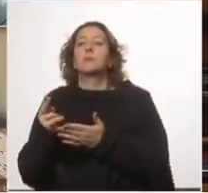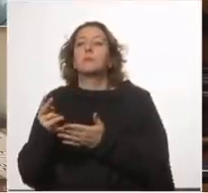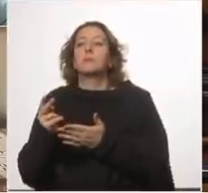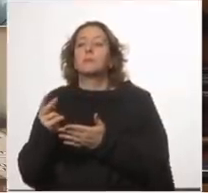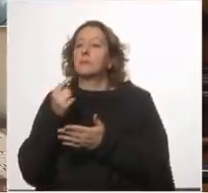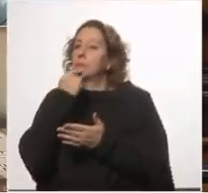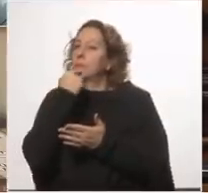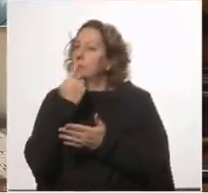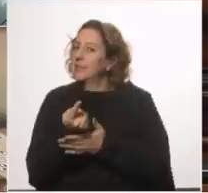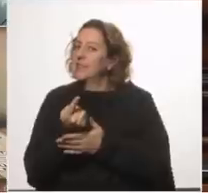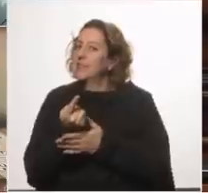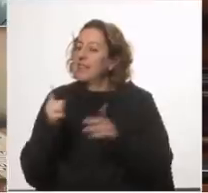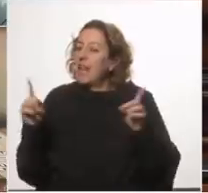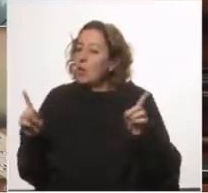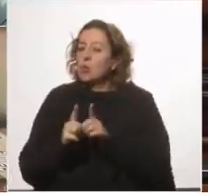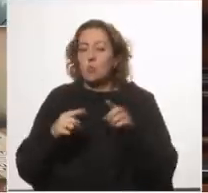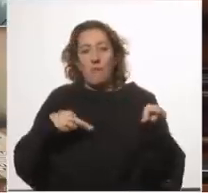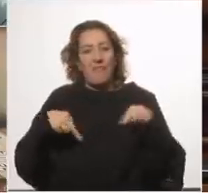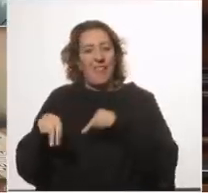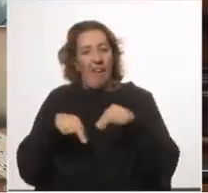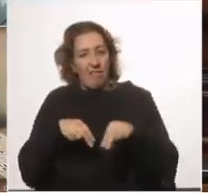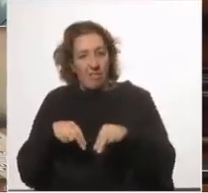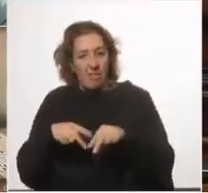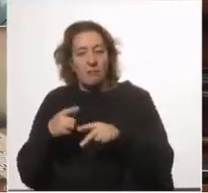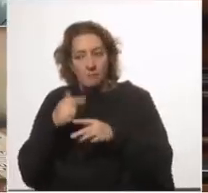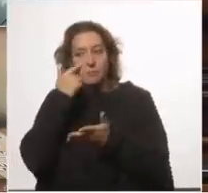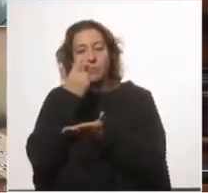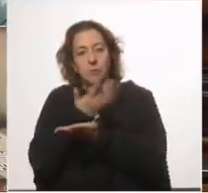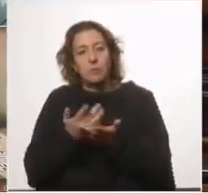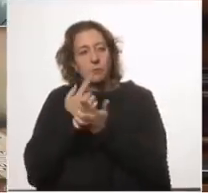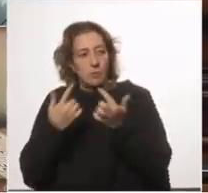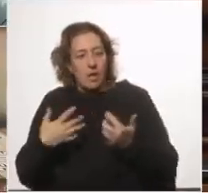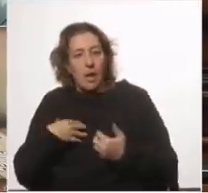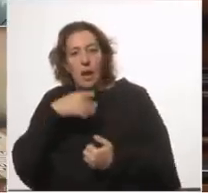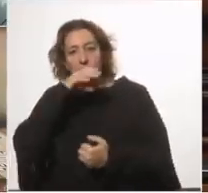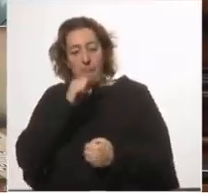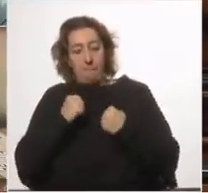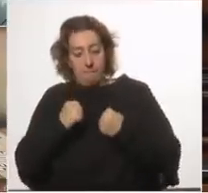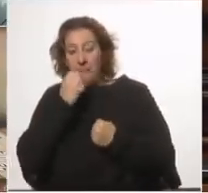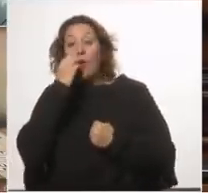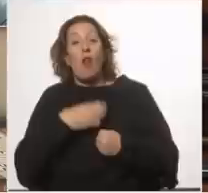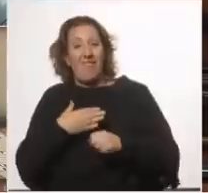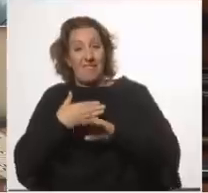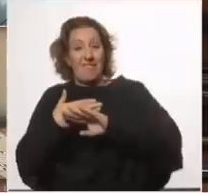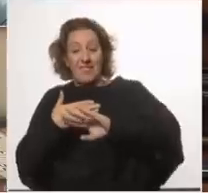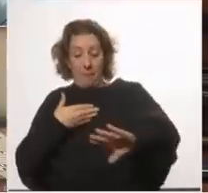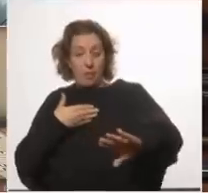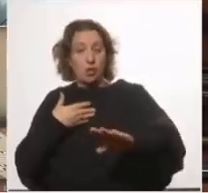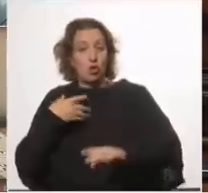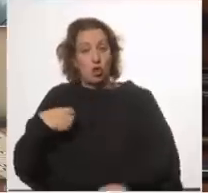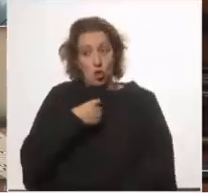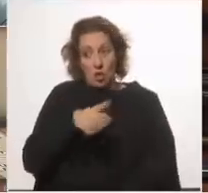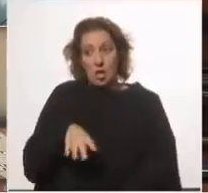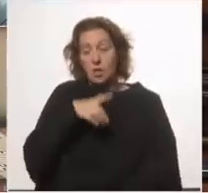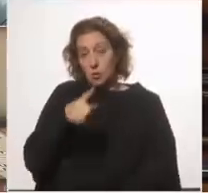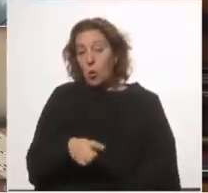el índice de reducción de la movilidad refleja la puesta en marcha de medidas de refuerzo del distanciamiento social y tiene un alto nivel